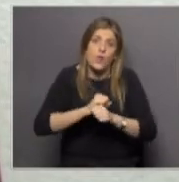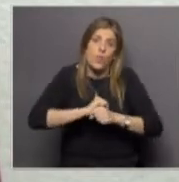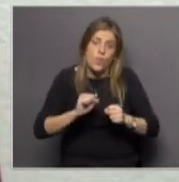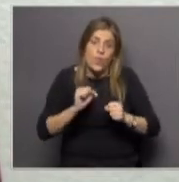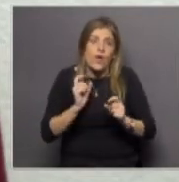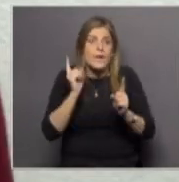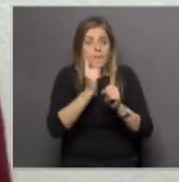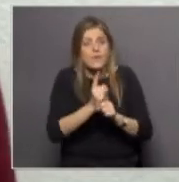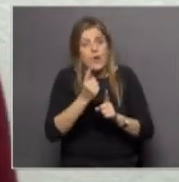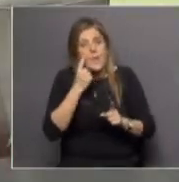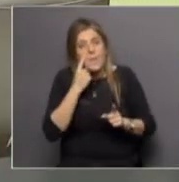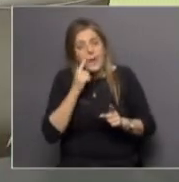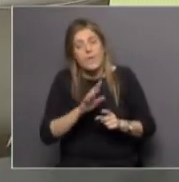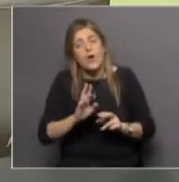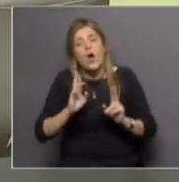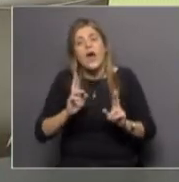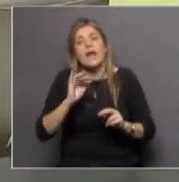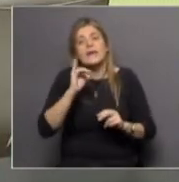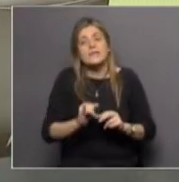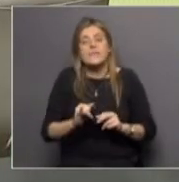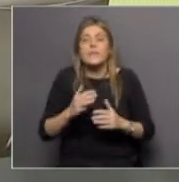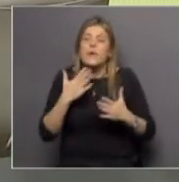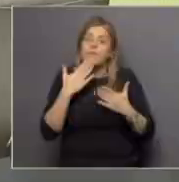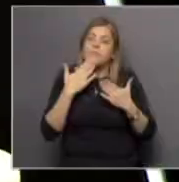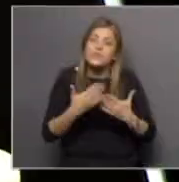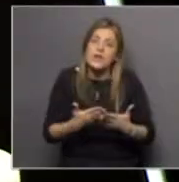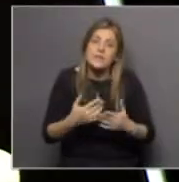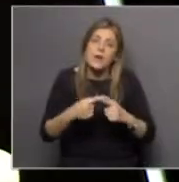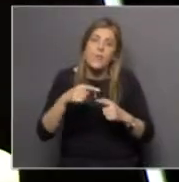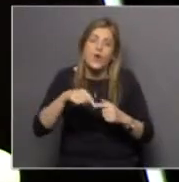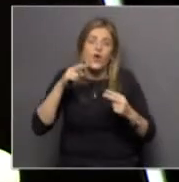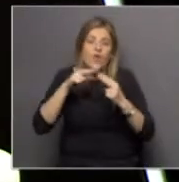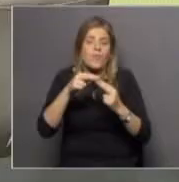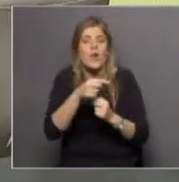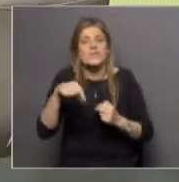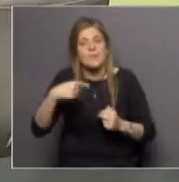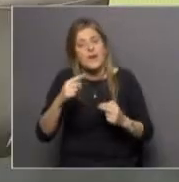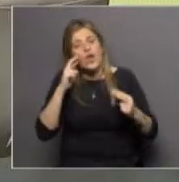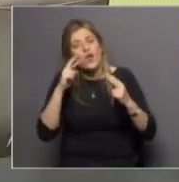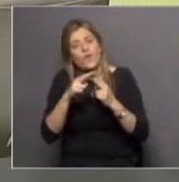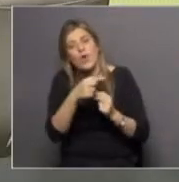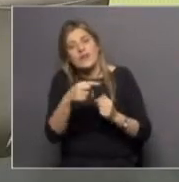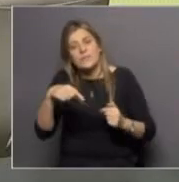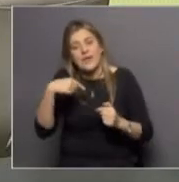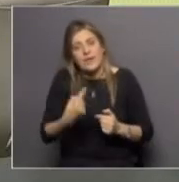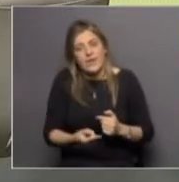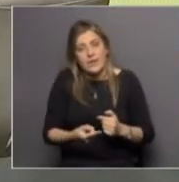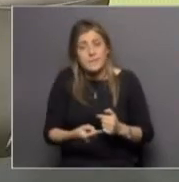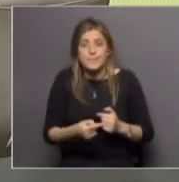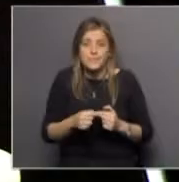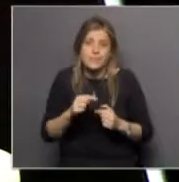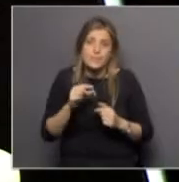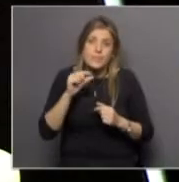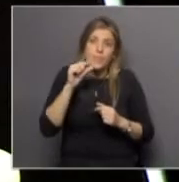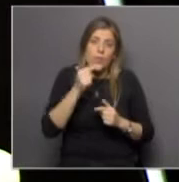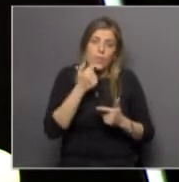personalmente ojalá que sí Alexandra muchas gracias por hoy nos vemos la semana que viene hasta la semana que viene y un poco una